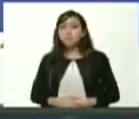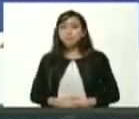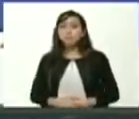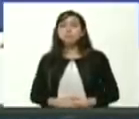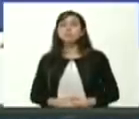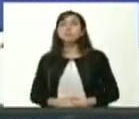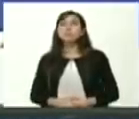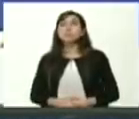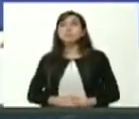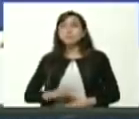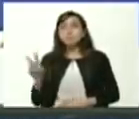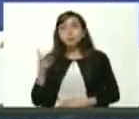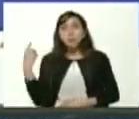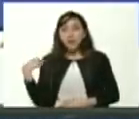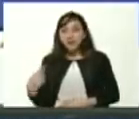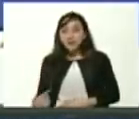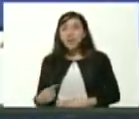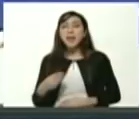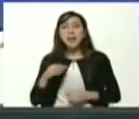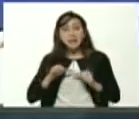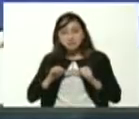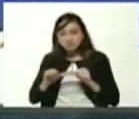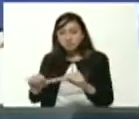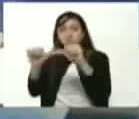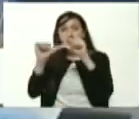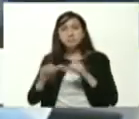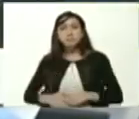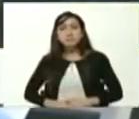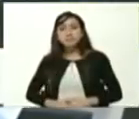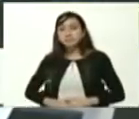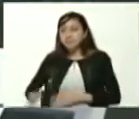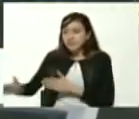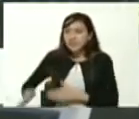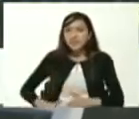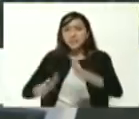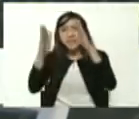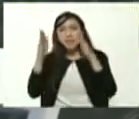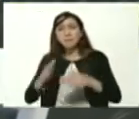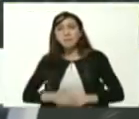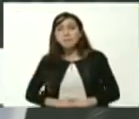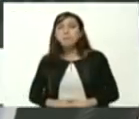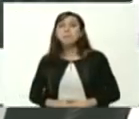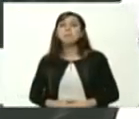venezuela tiene que montarse en ese tren de desarrollo